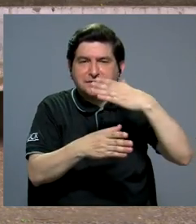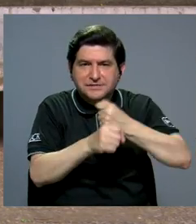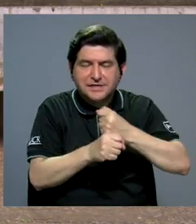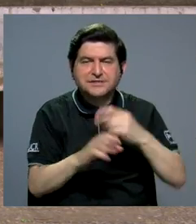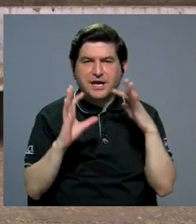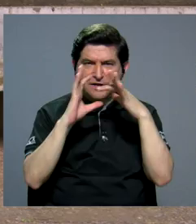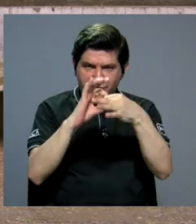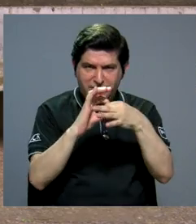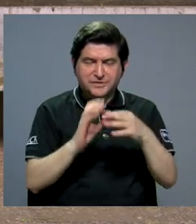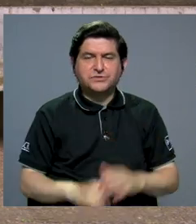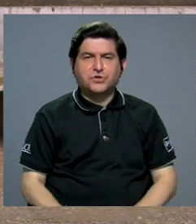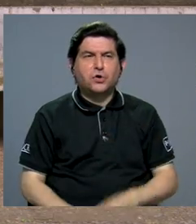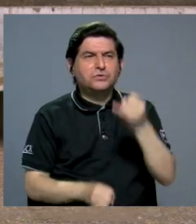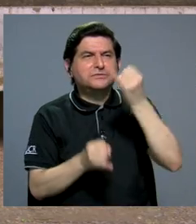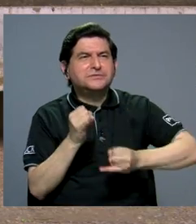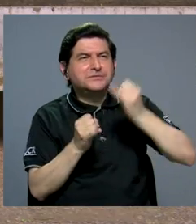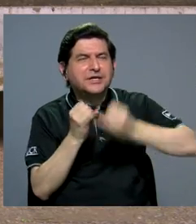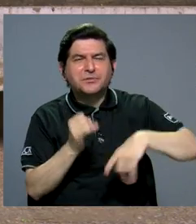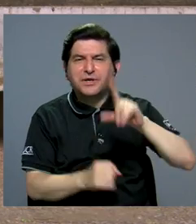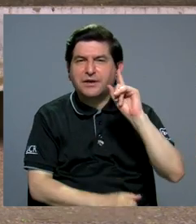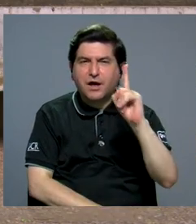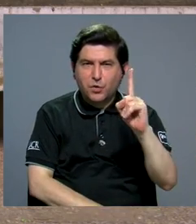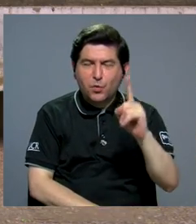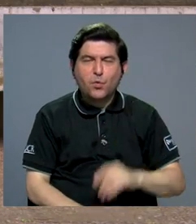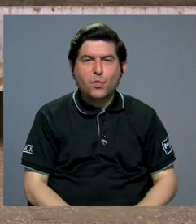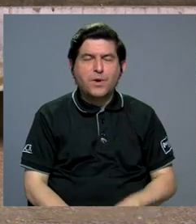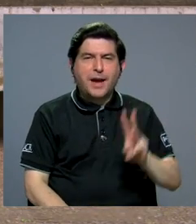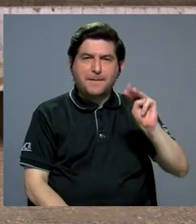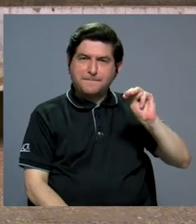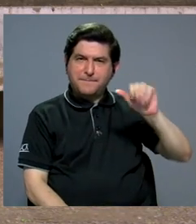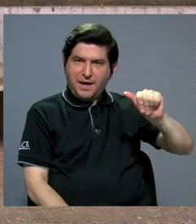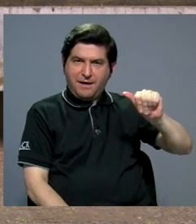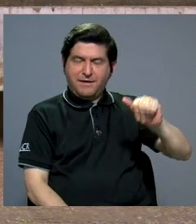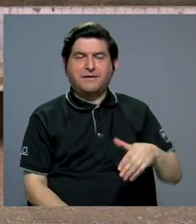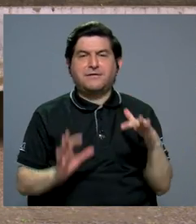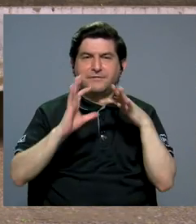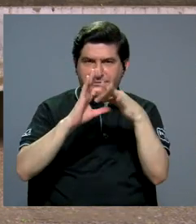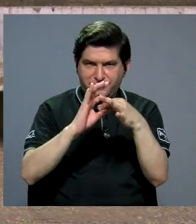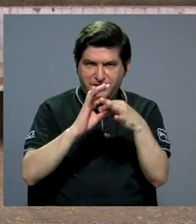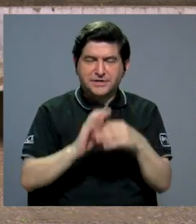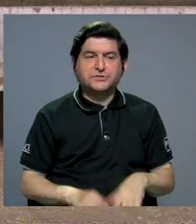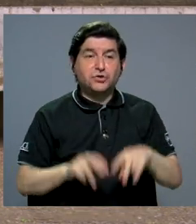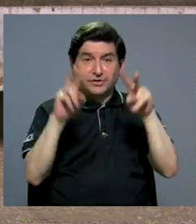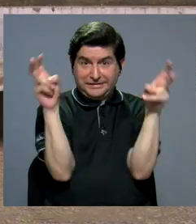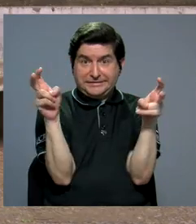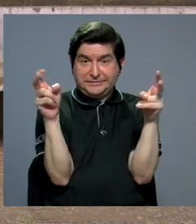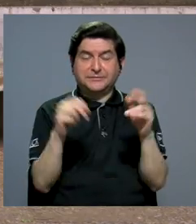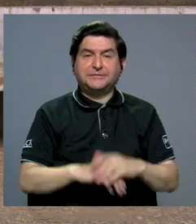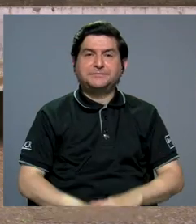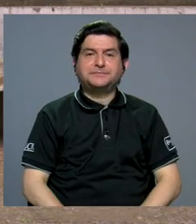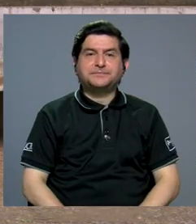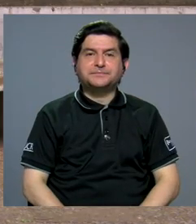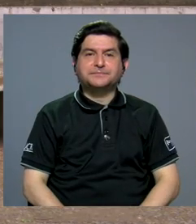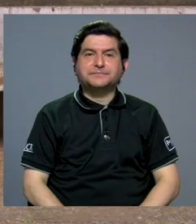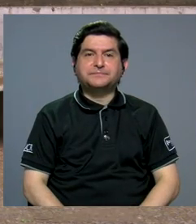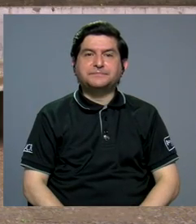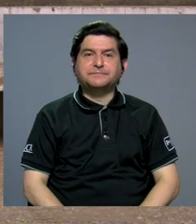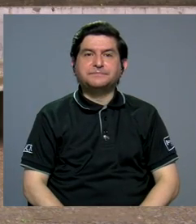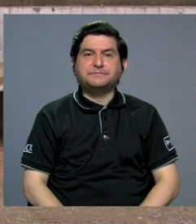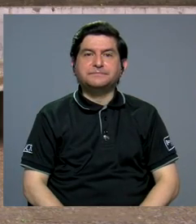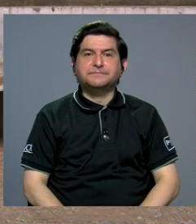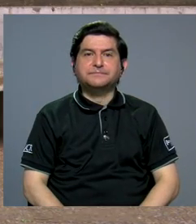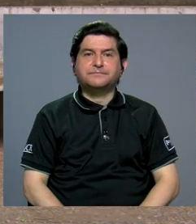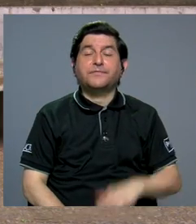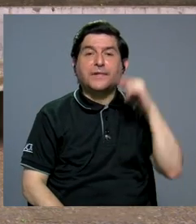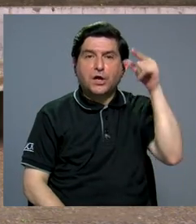ver con esto. Acabamos de terminar una de maestría relacionada con estos temas. Y,